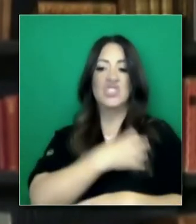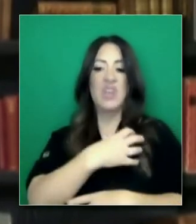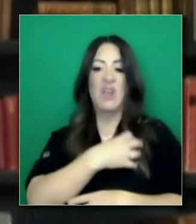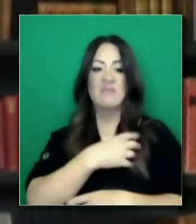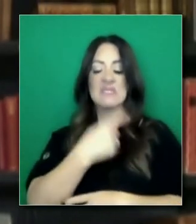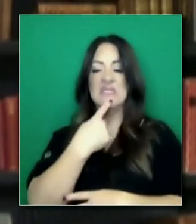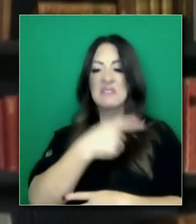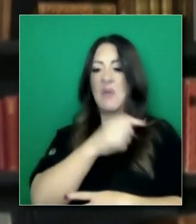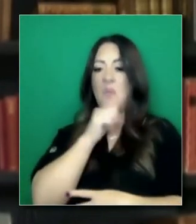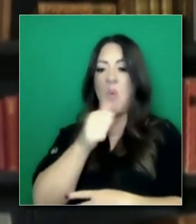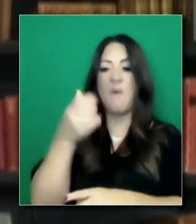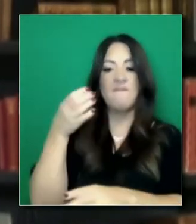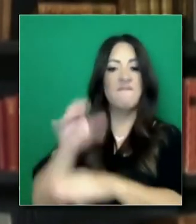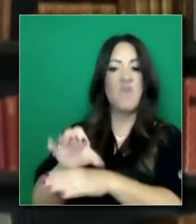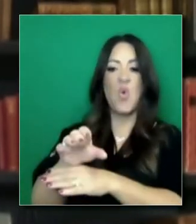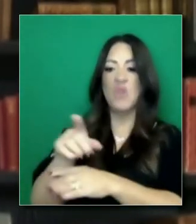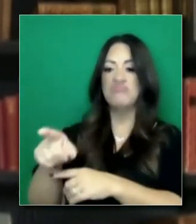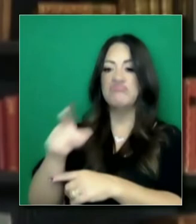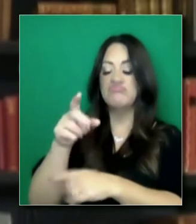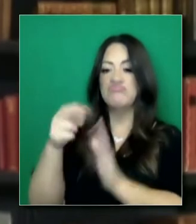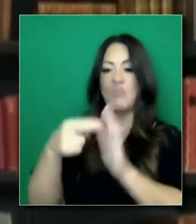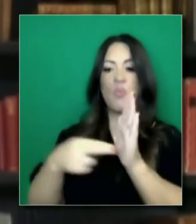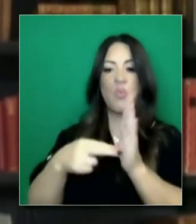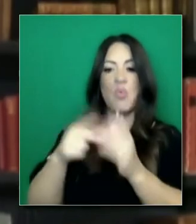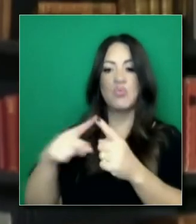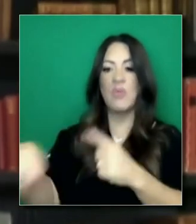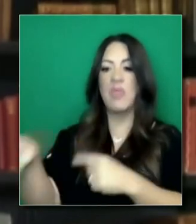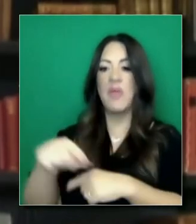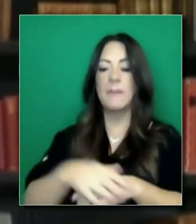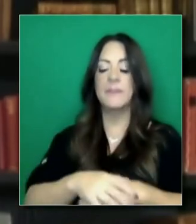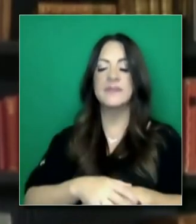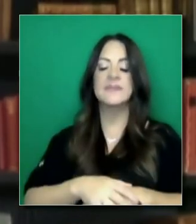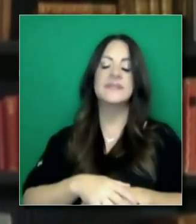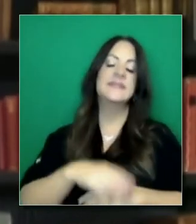que no van a hacer cumplir estas leyes, órdenes.